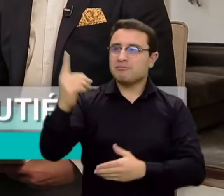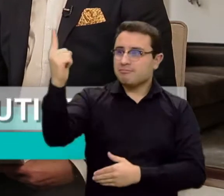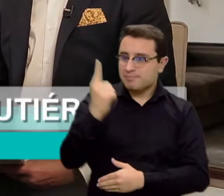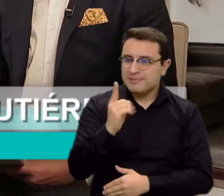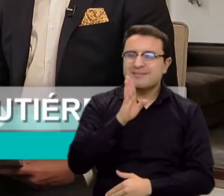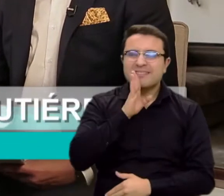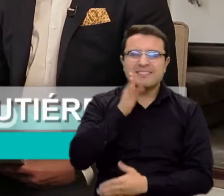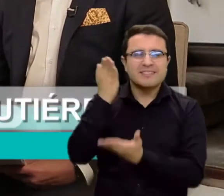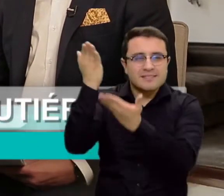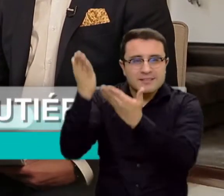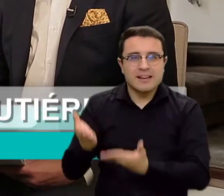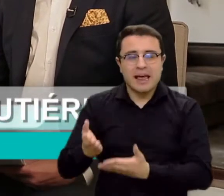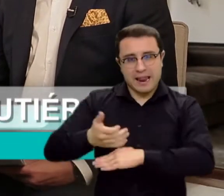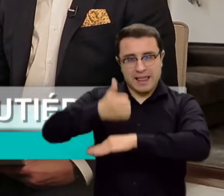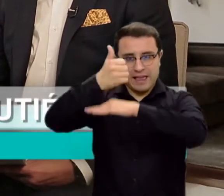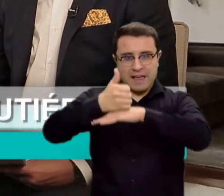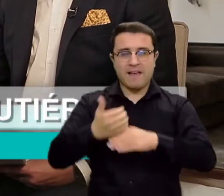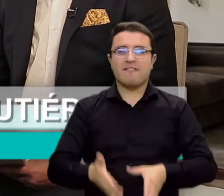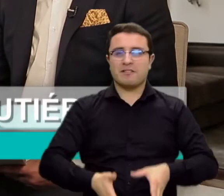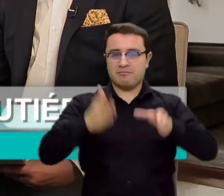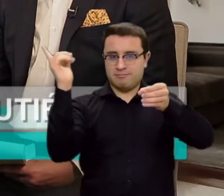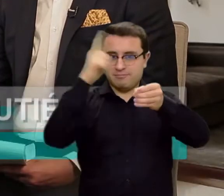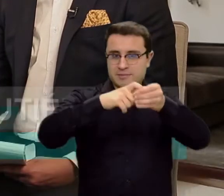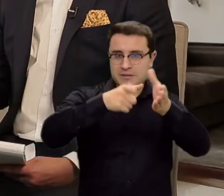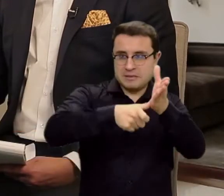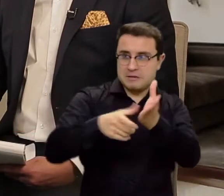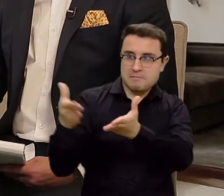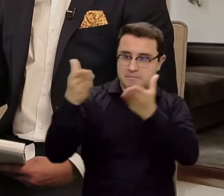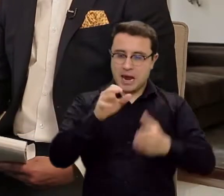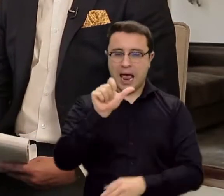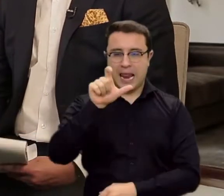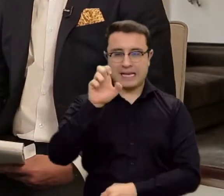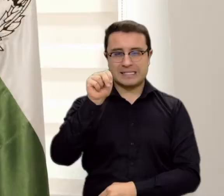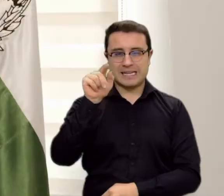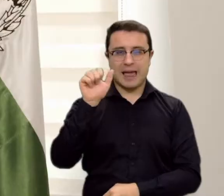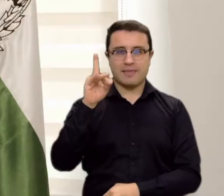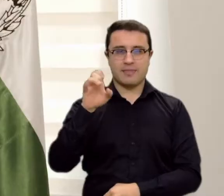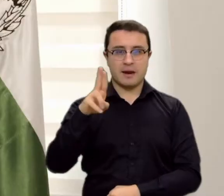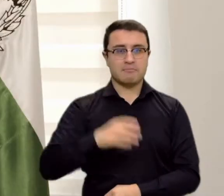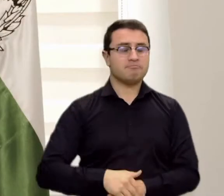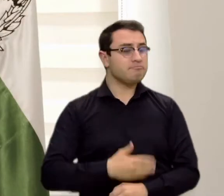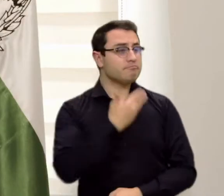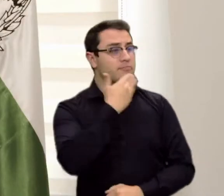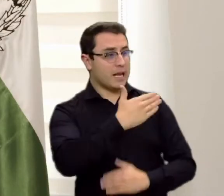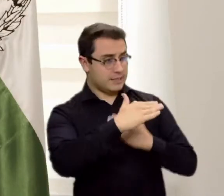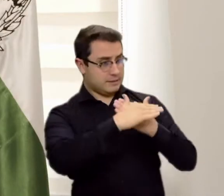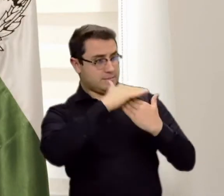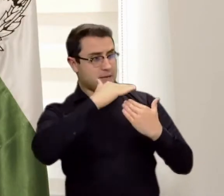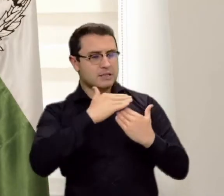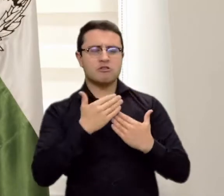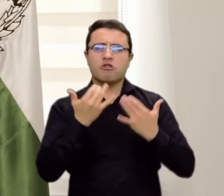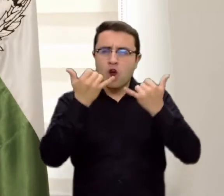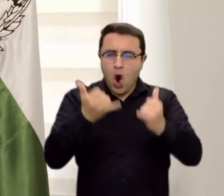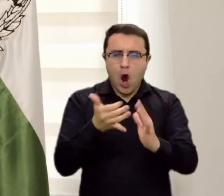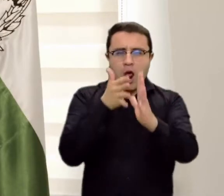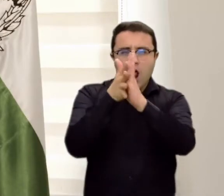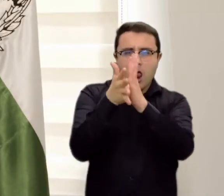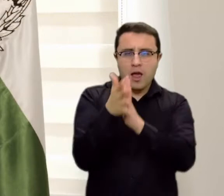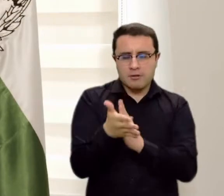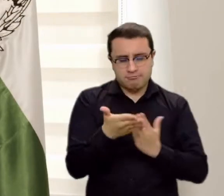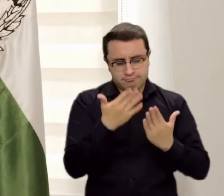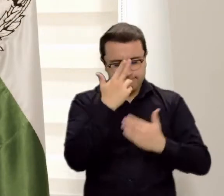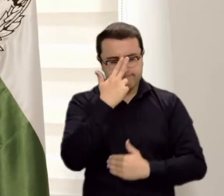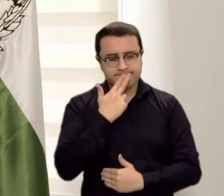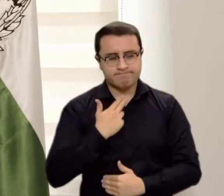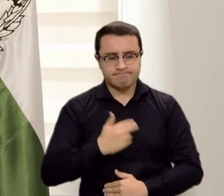Registrador Nacional del Estado Civil, Alexander Vega Rocha. Señor Registrador, bienvenido. Muchas gracias, Edwin, por la invitación y muy complacido de